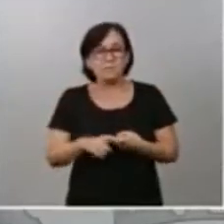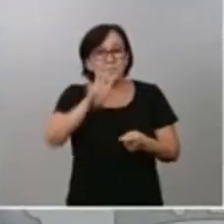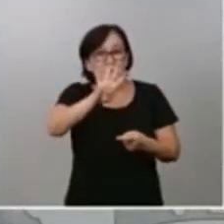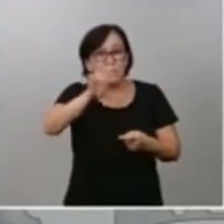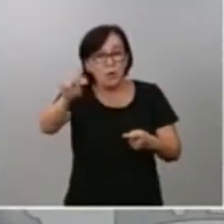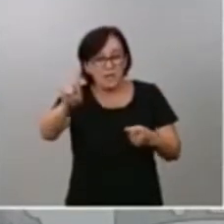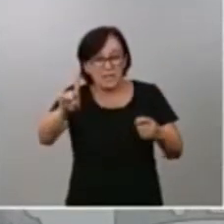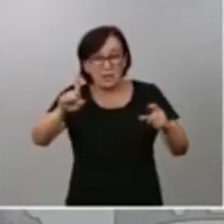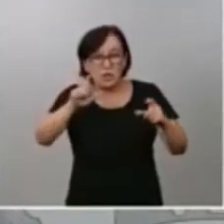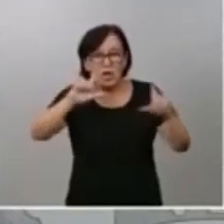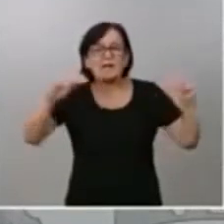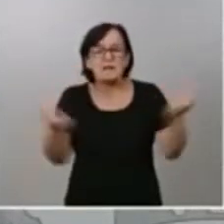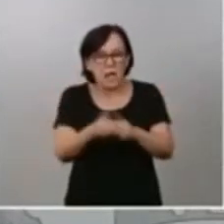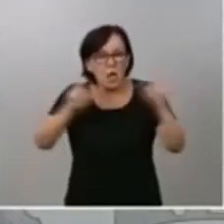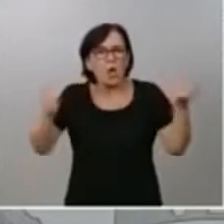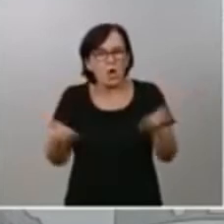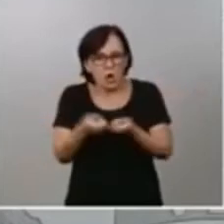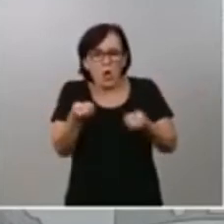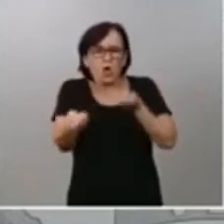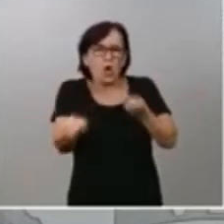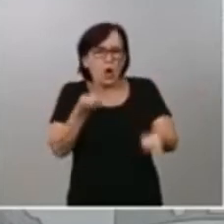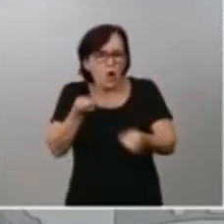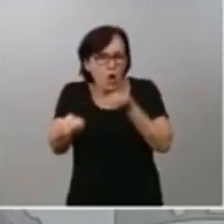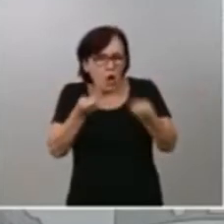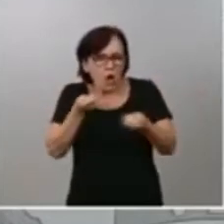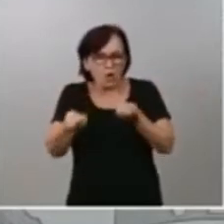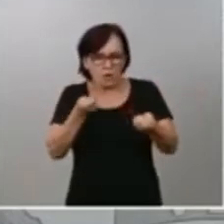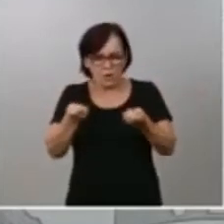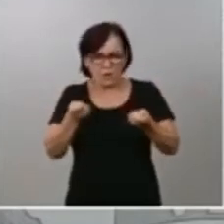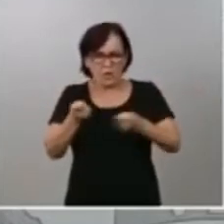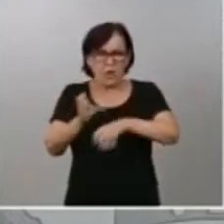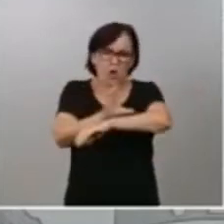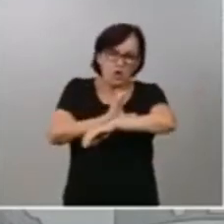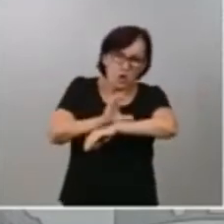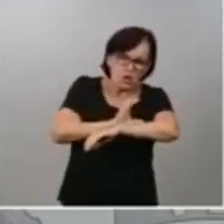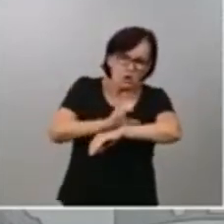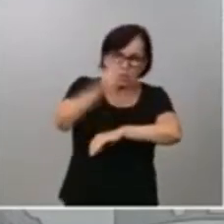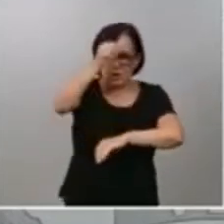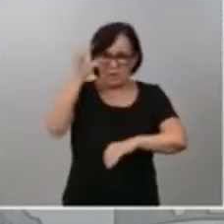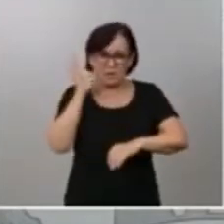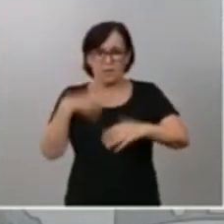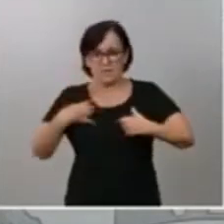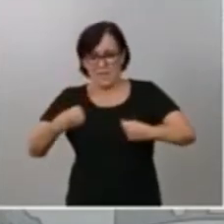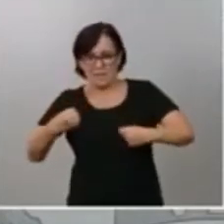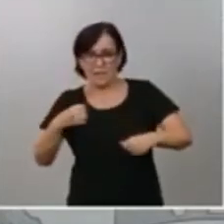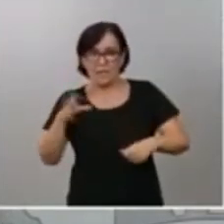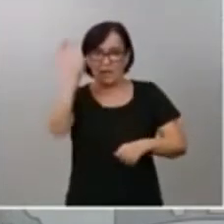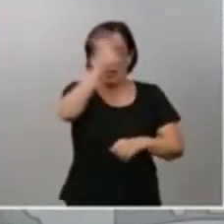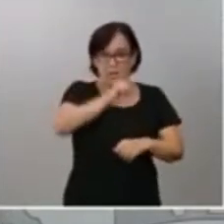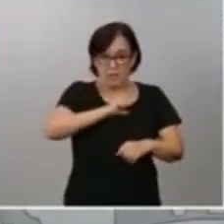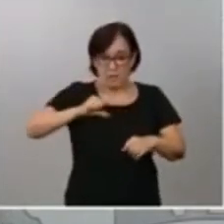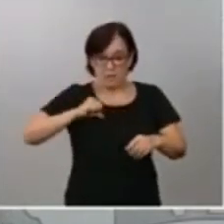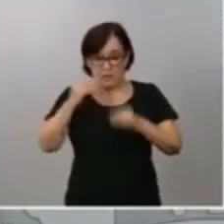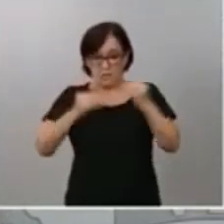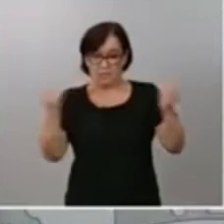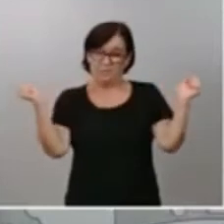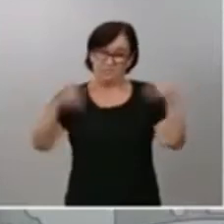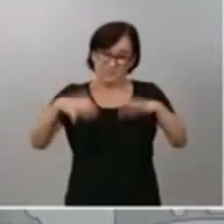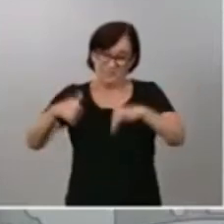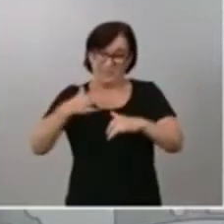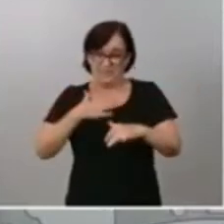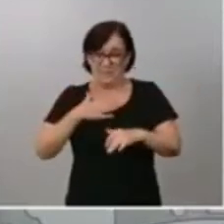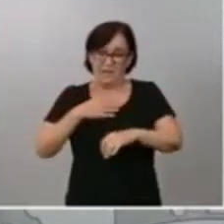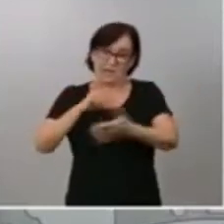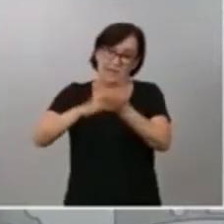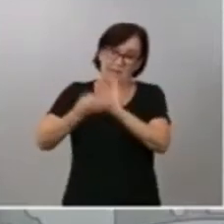de coordinación de los consejeros y consejeras de Sanidad Autonómico en el marco del Consejo Interterritorial de nuestro Sistema Nacional de